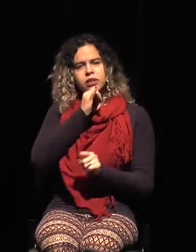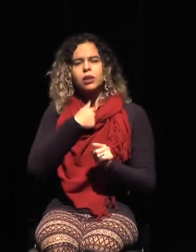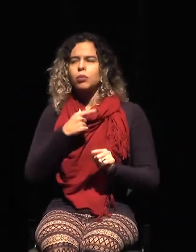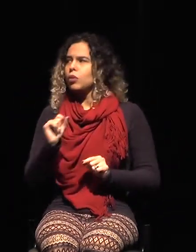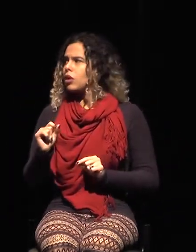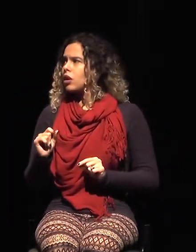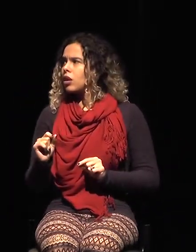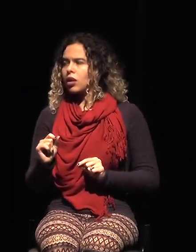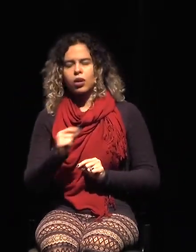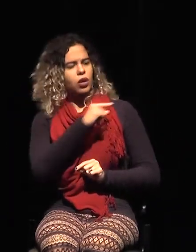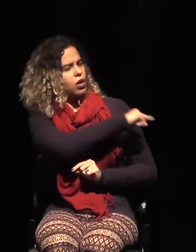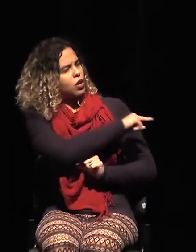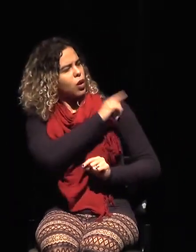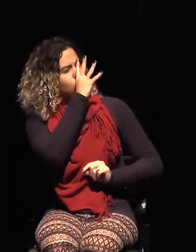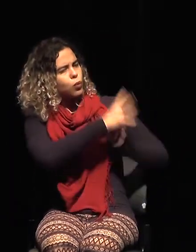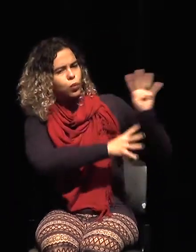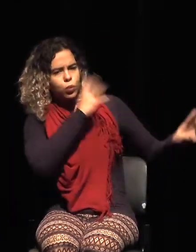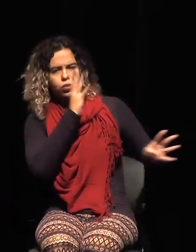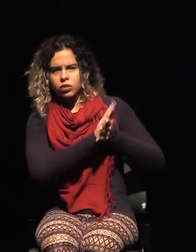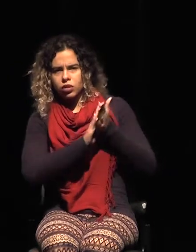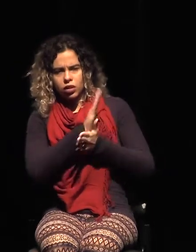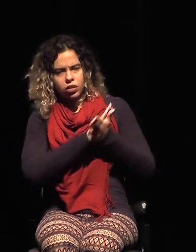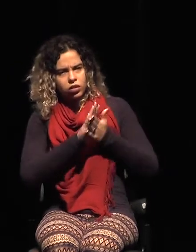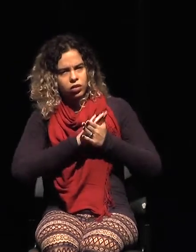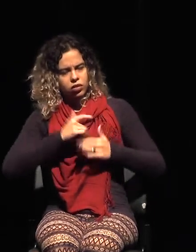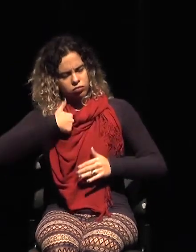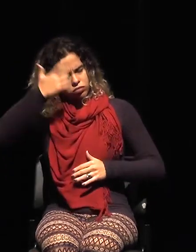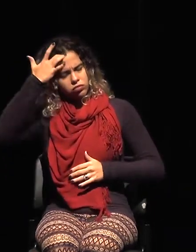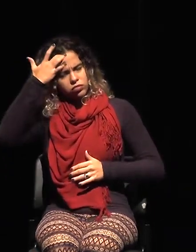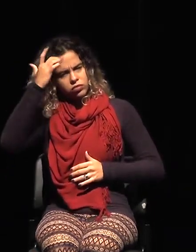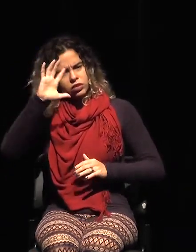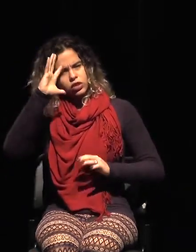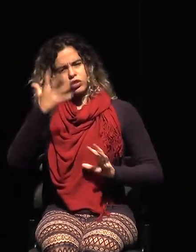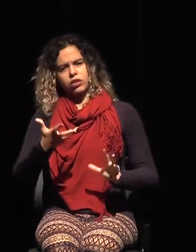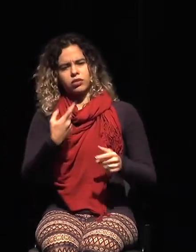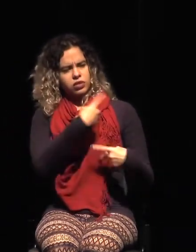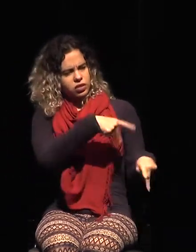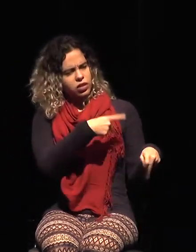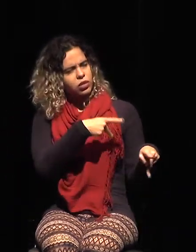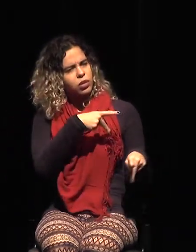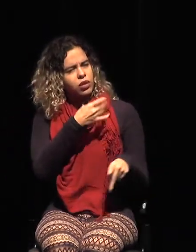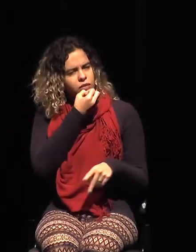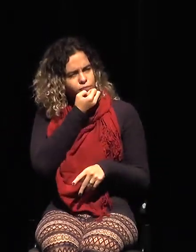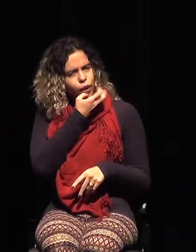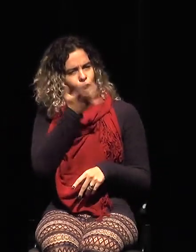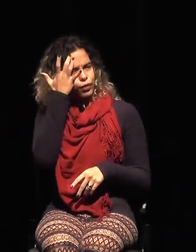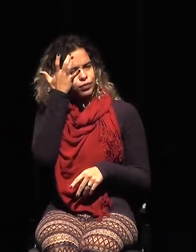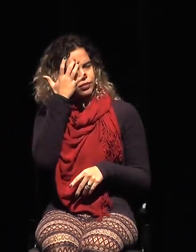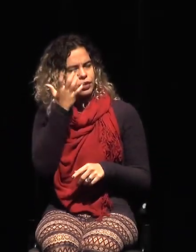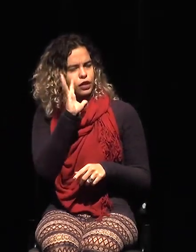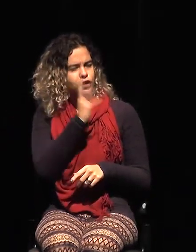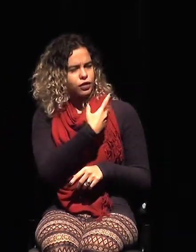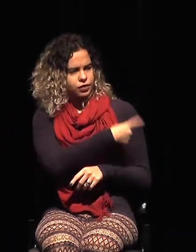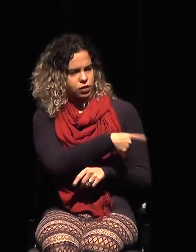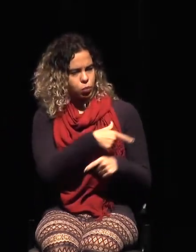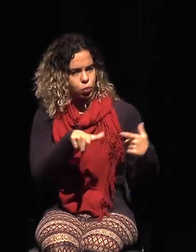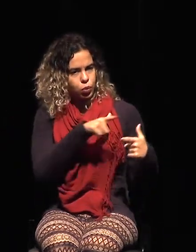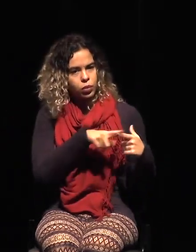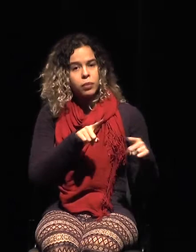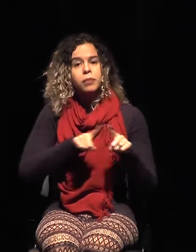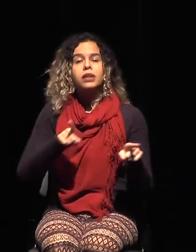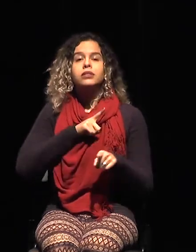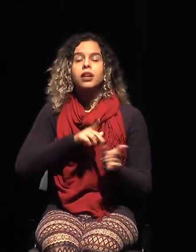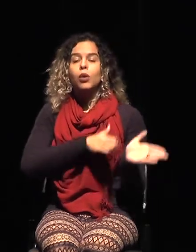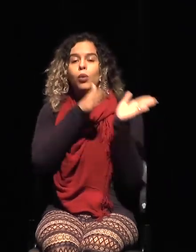en sentido común habría resuelto su caso, por ejemplo, pero existe por parte del burócrata también, el que